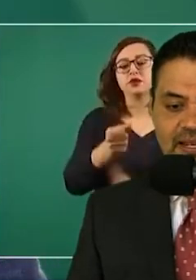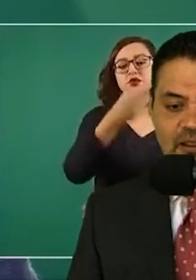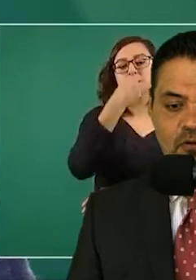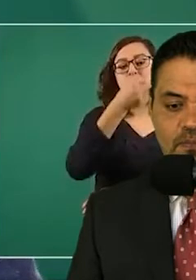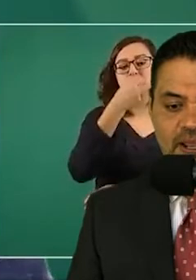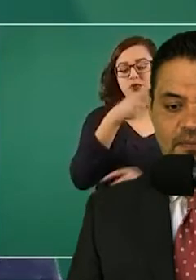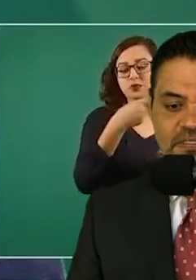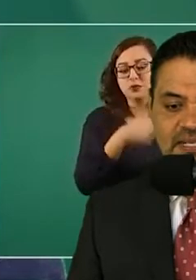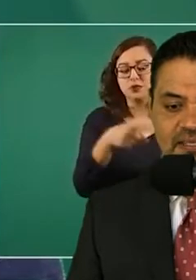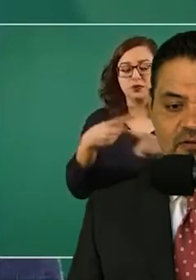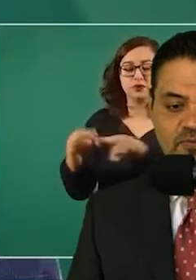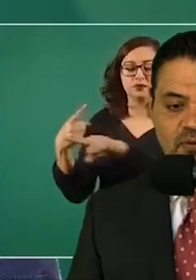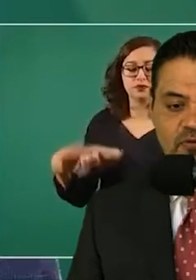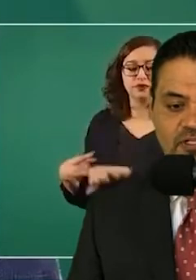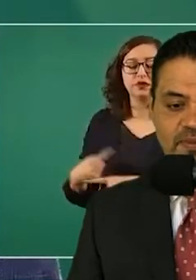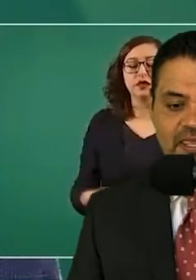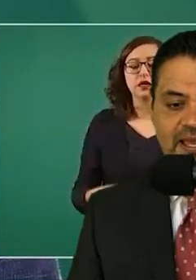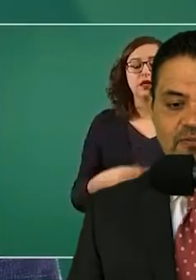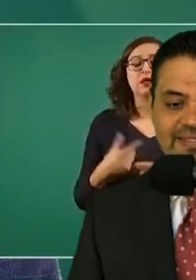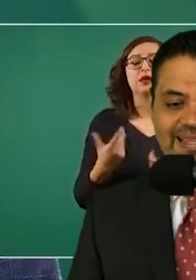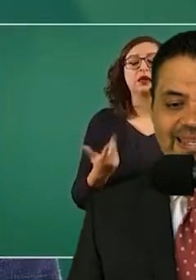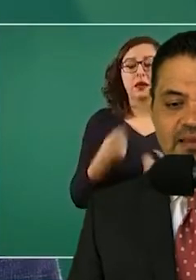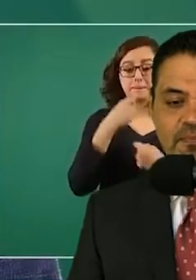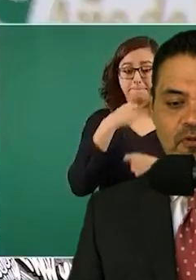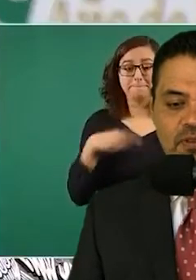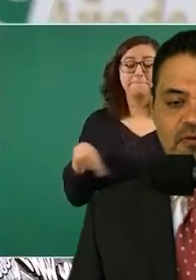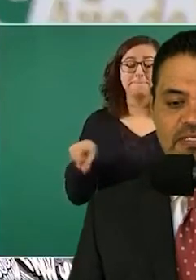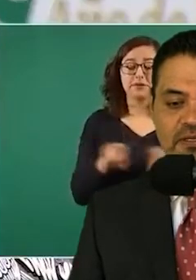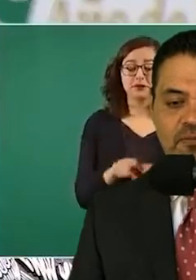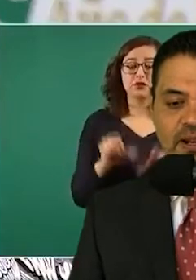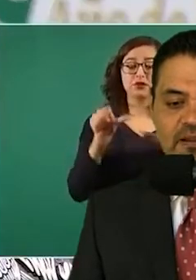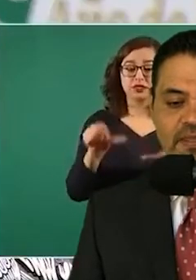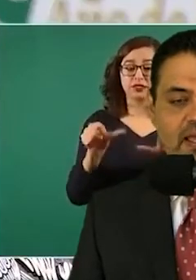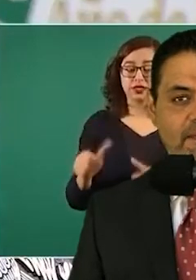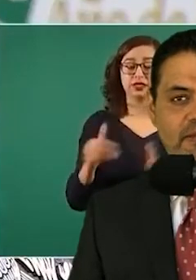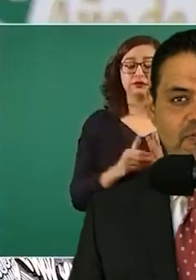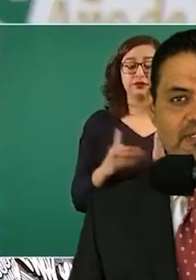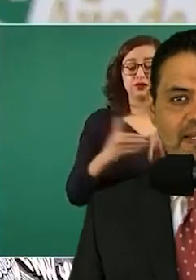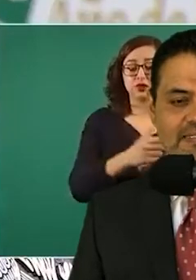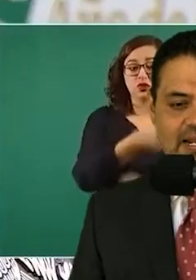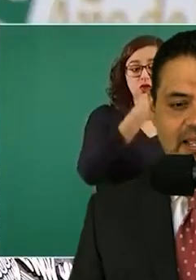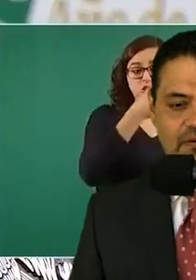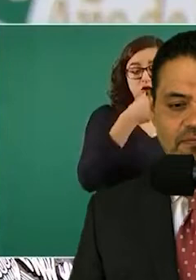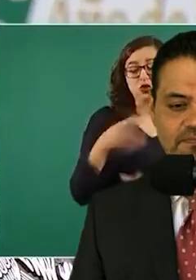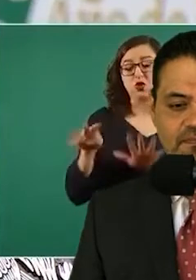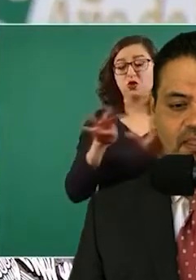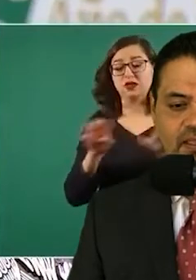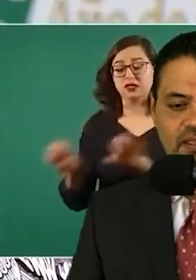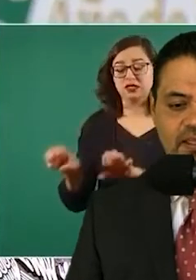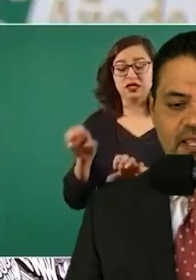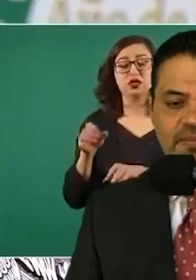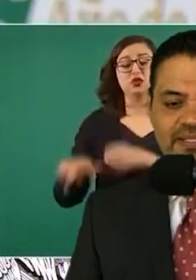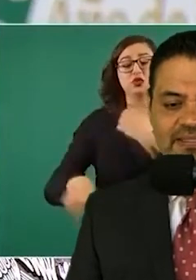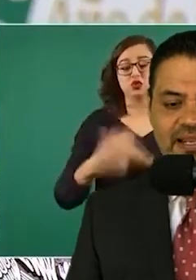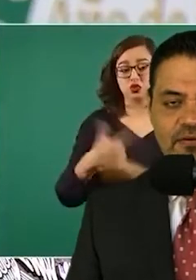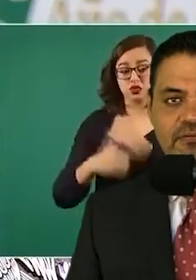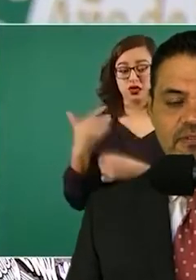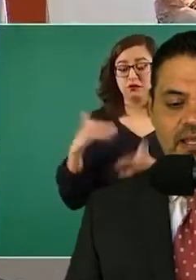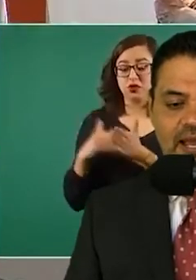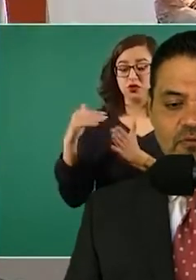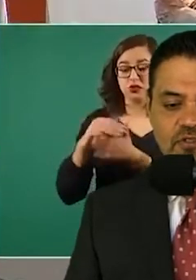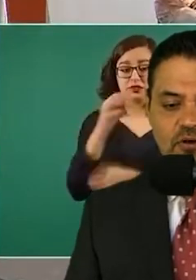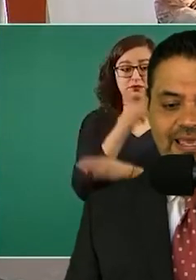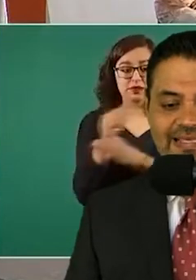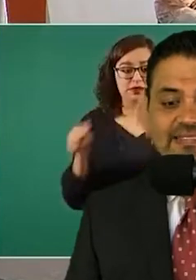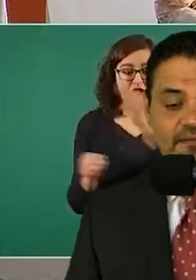pudo impedir la compra a pesar de que los productores mexicanos tenían prohibido que se compraran medicamentos en el extranjero. El mandatario